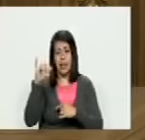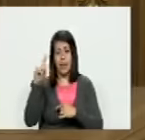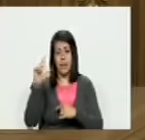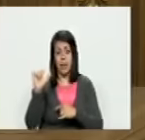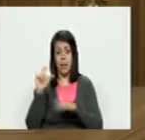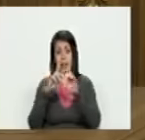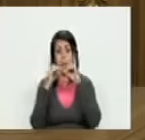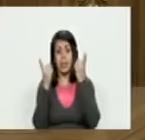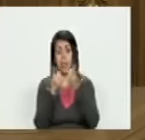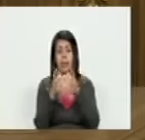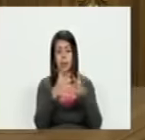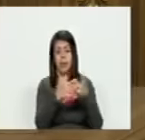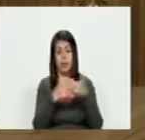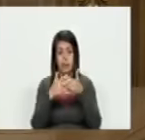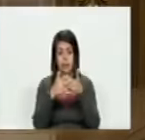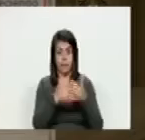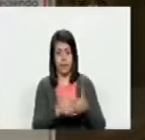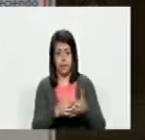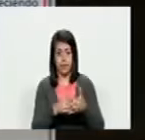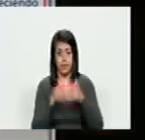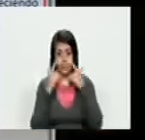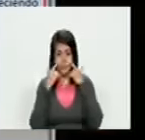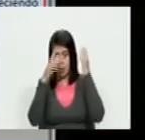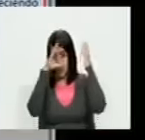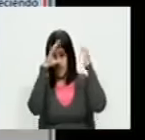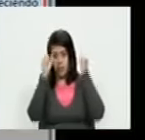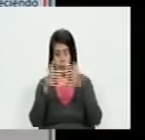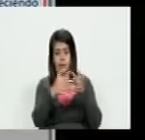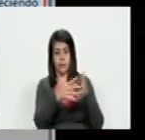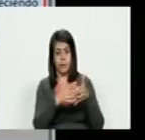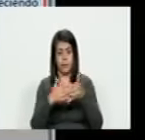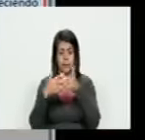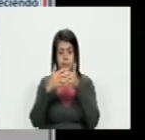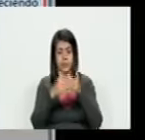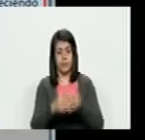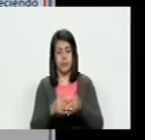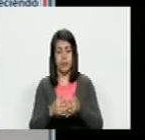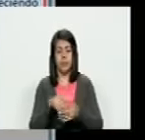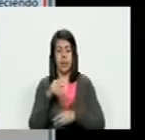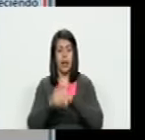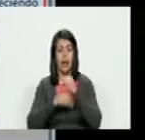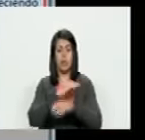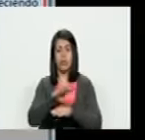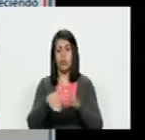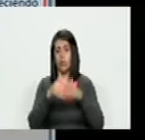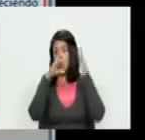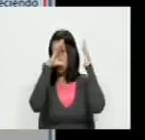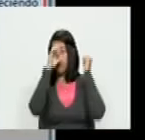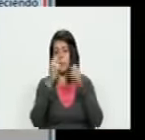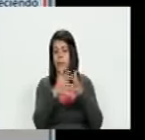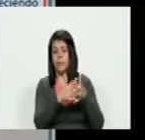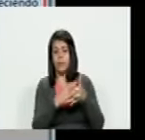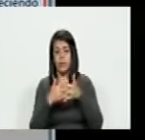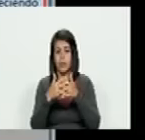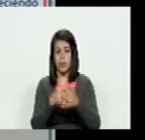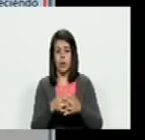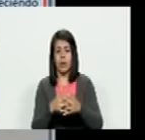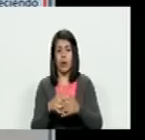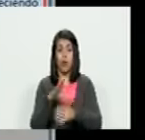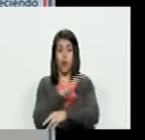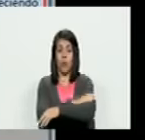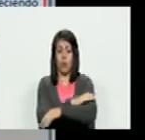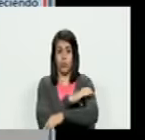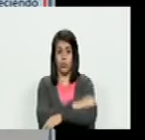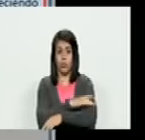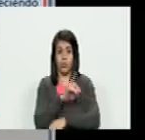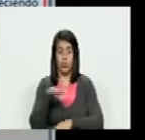de estado y uno es Zimbabue ahí está el embajador de Estados Unidos en Zimbabue que lo que hacen todos los embajadores de Estados Unidos es agarran a la oposición